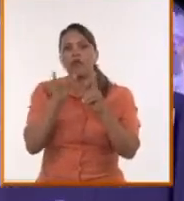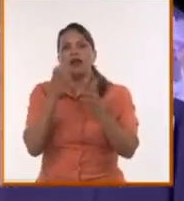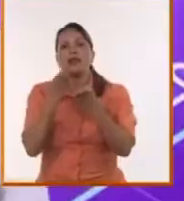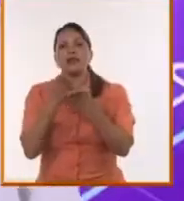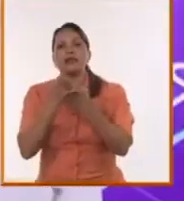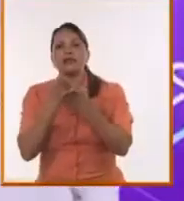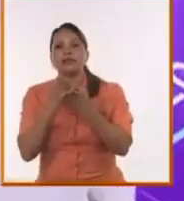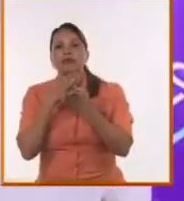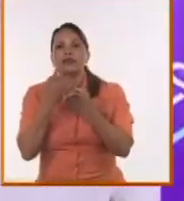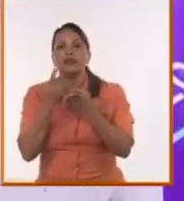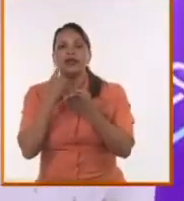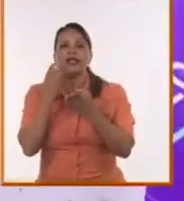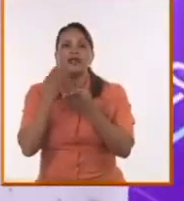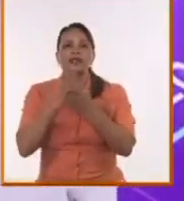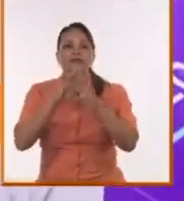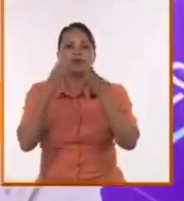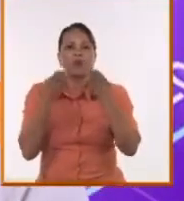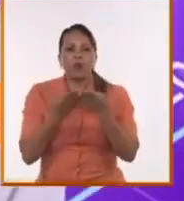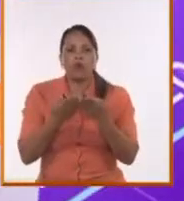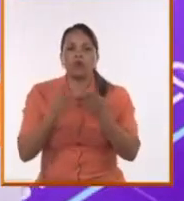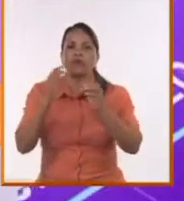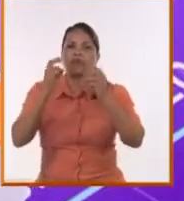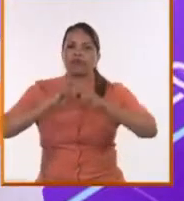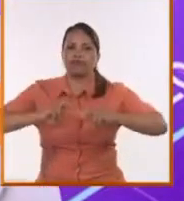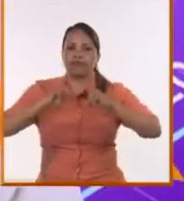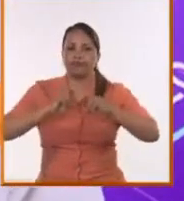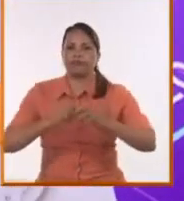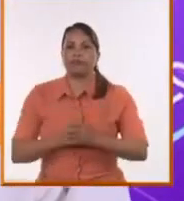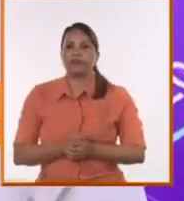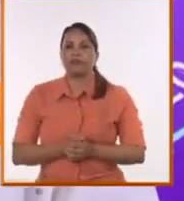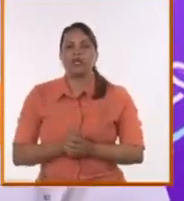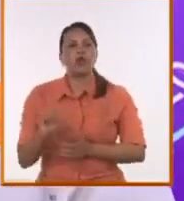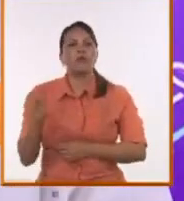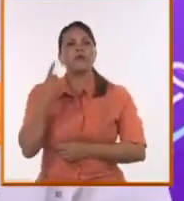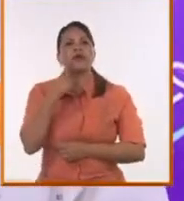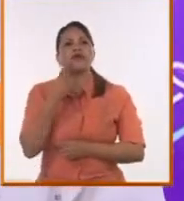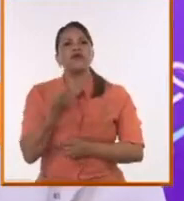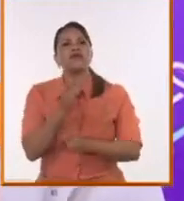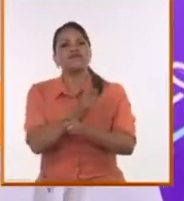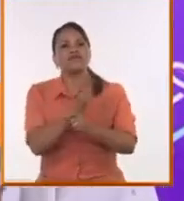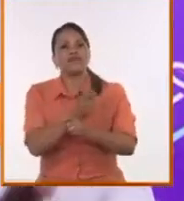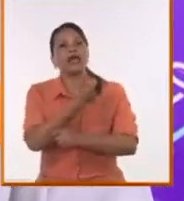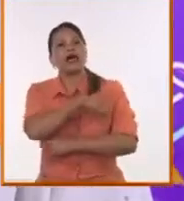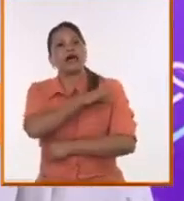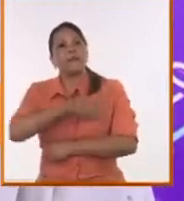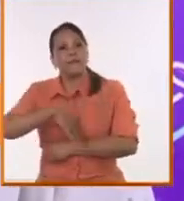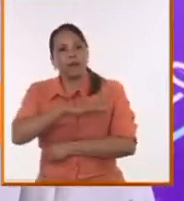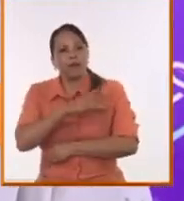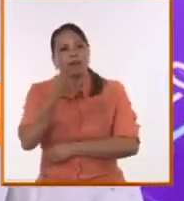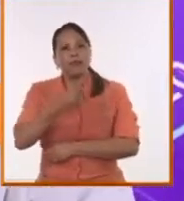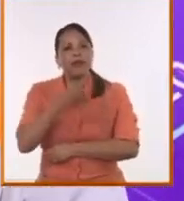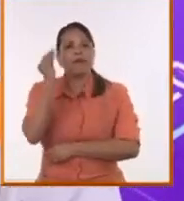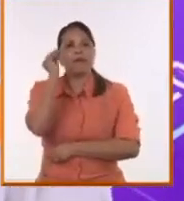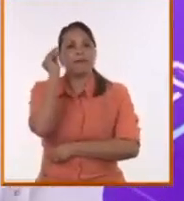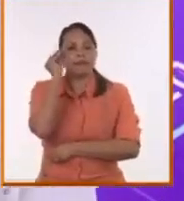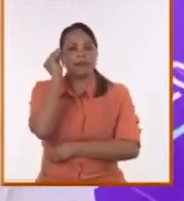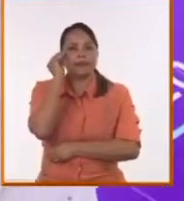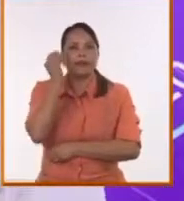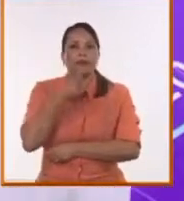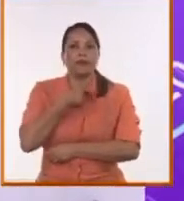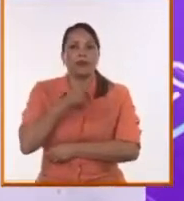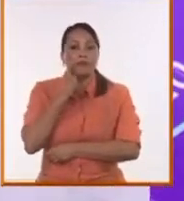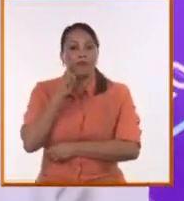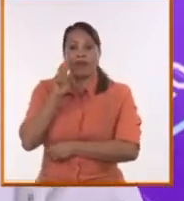algoritmo. Yo creo que lo primero que hay que hacer es formar al pueblo. Formar al pueblo para que el pueblo aprenda a... que lo que tiene